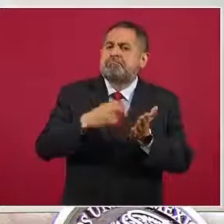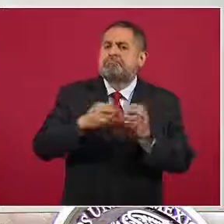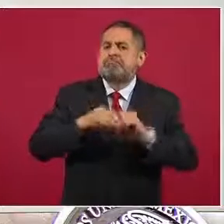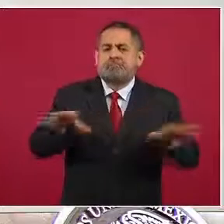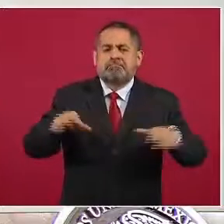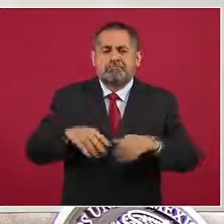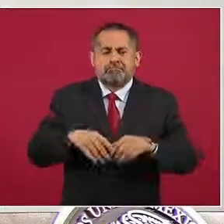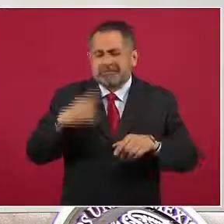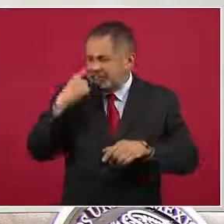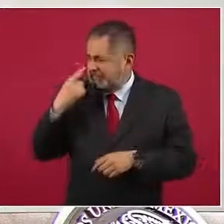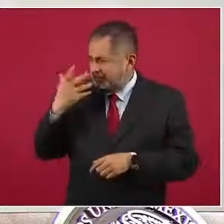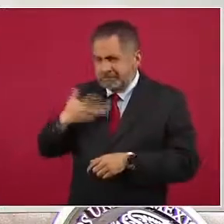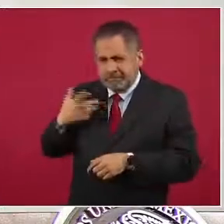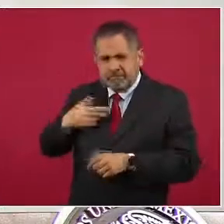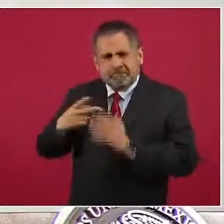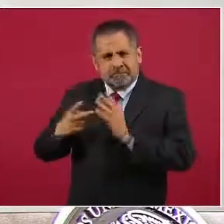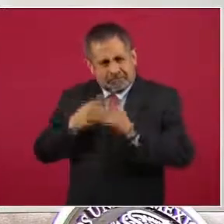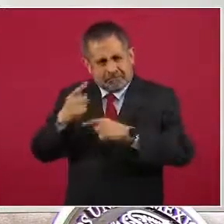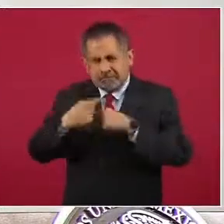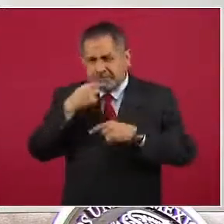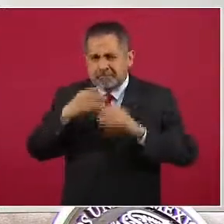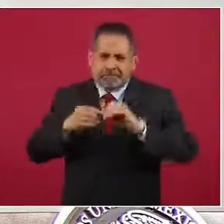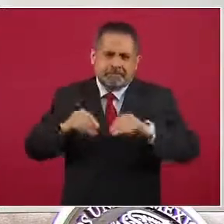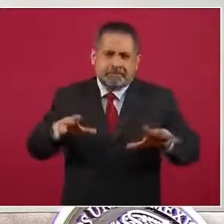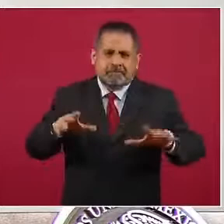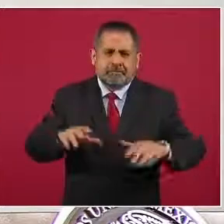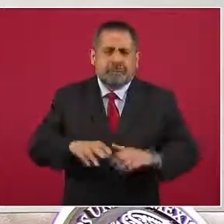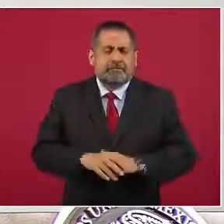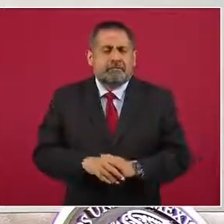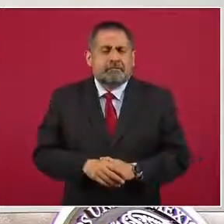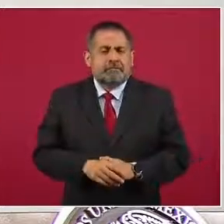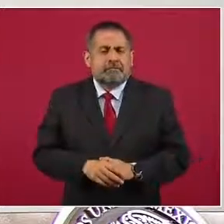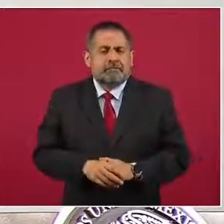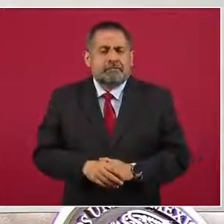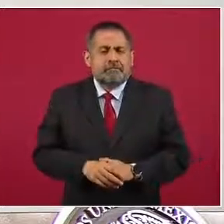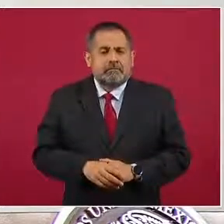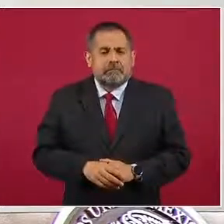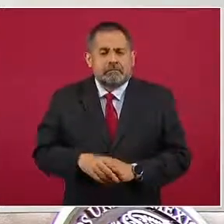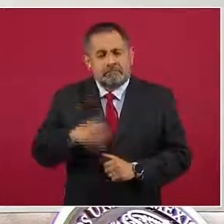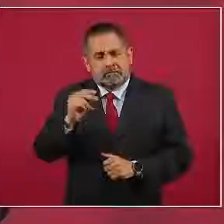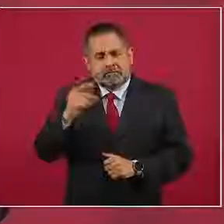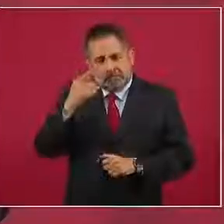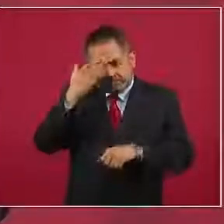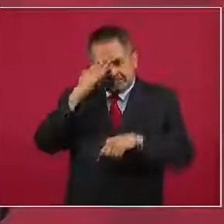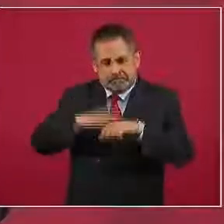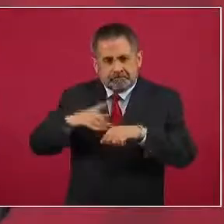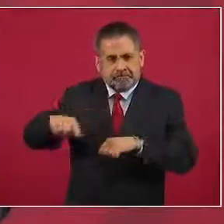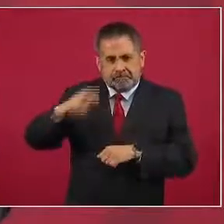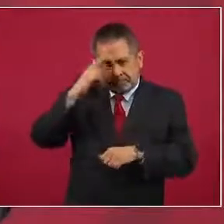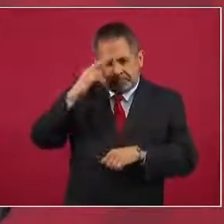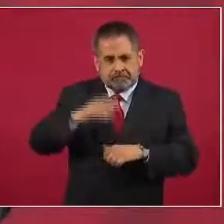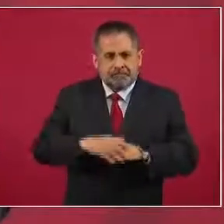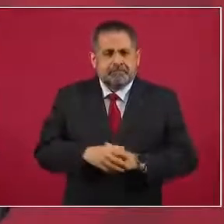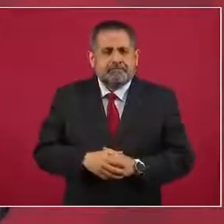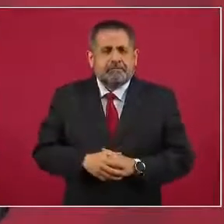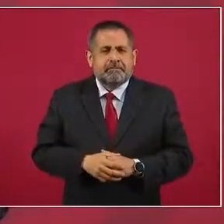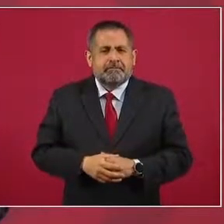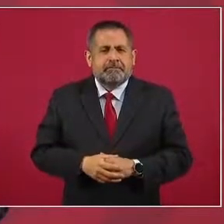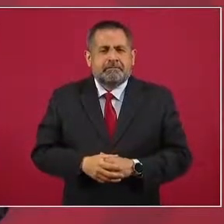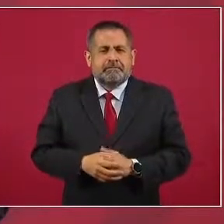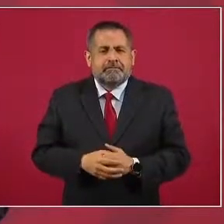A ver si no lo tiene, vamos a repetirlo, porque no está de más. Ya que lo dejé como